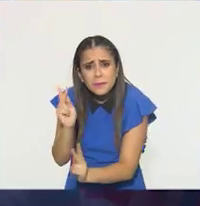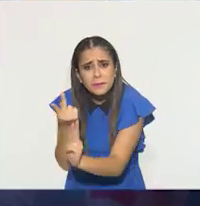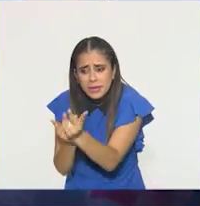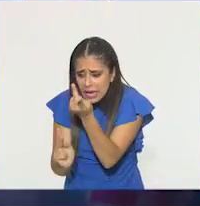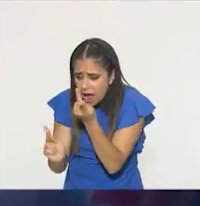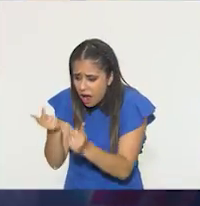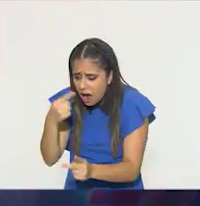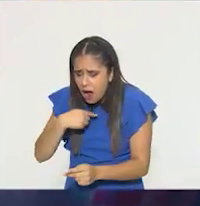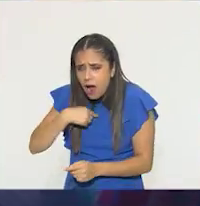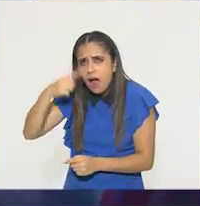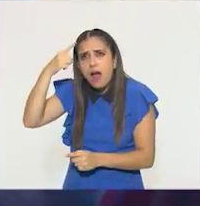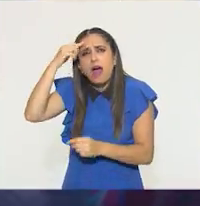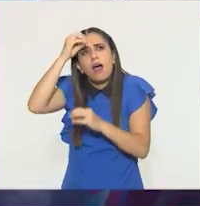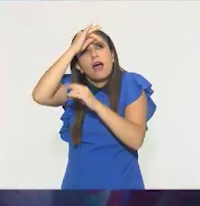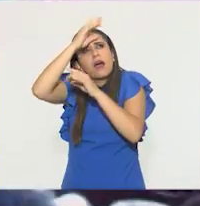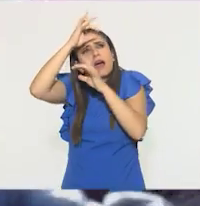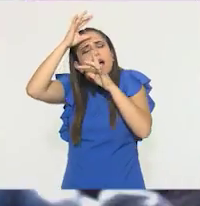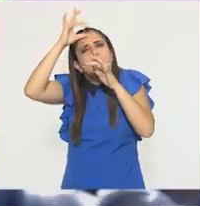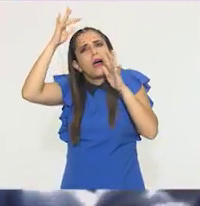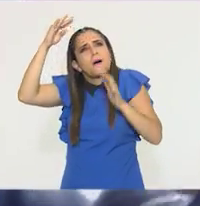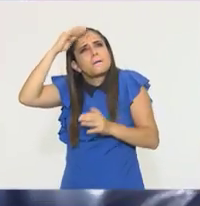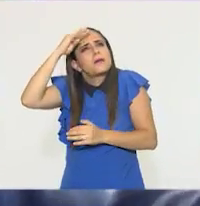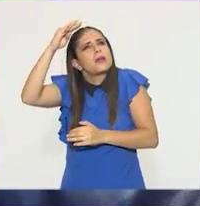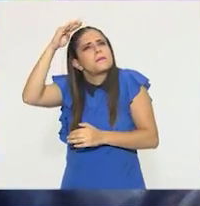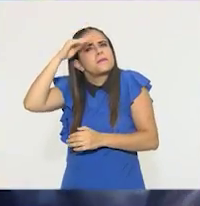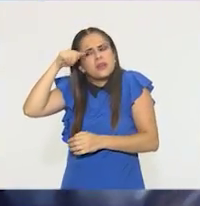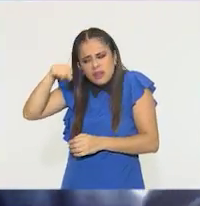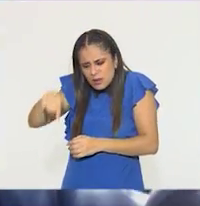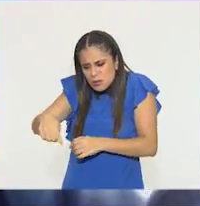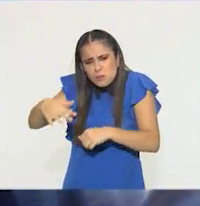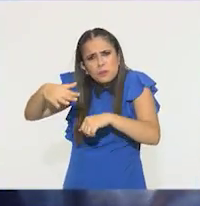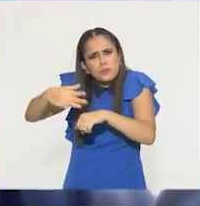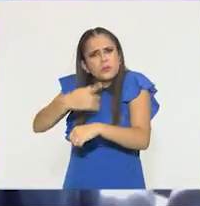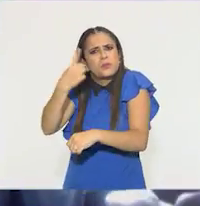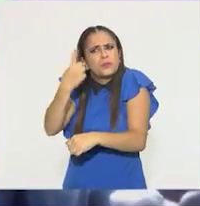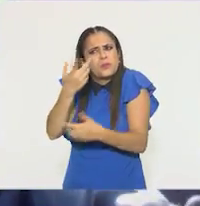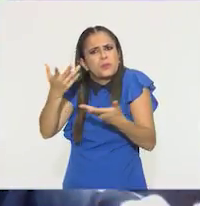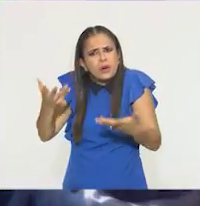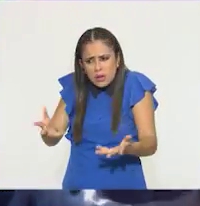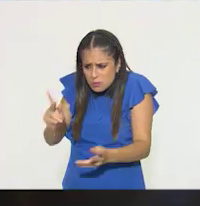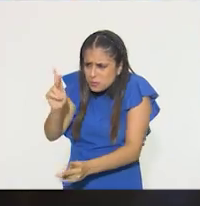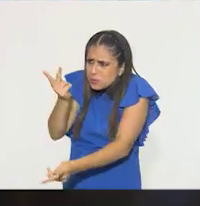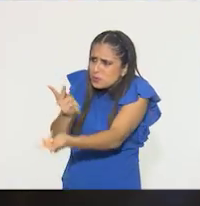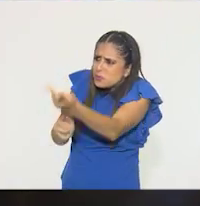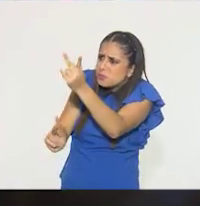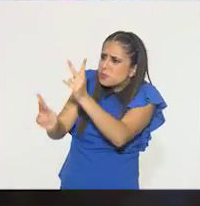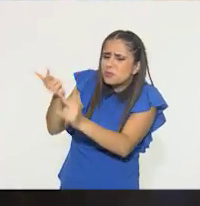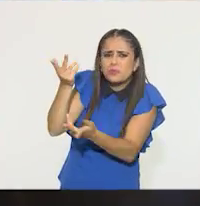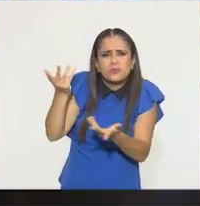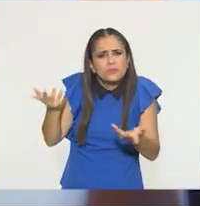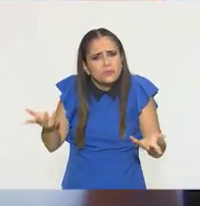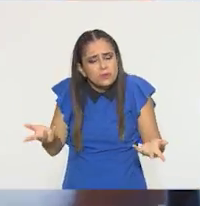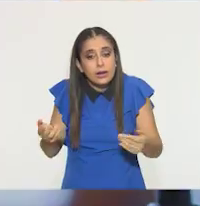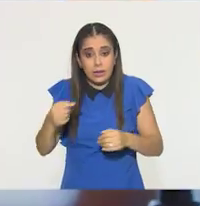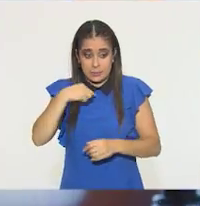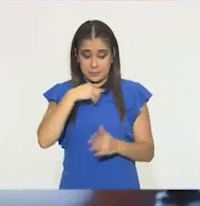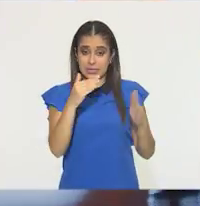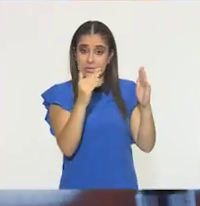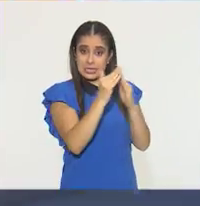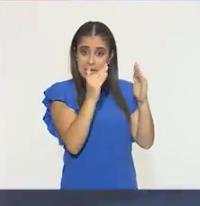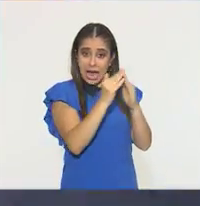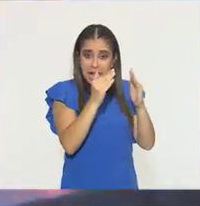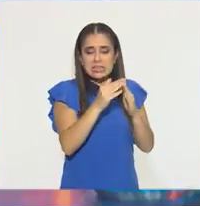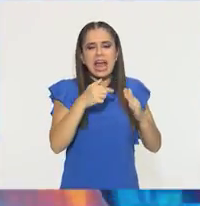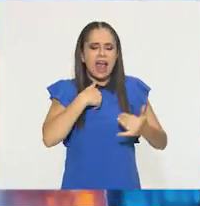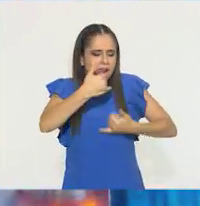y en mi cabeza solo podía pensar qué tenía que pasar en él para que pudiera crecer. En mi casa, todo empezó